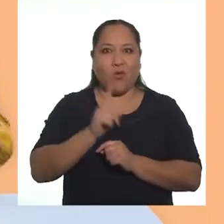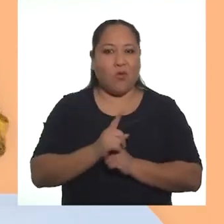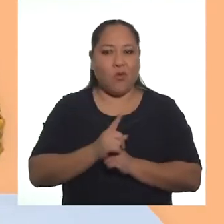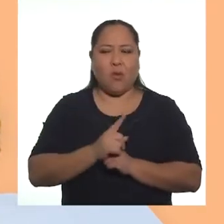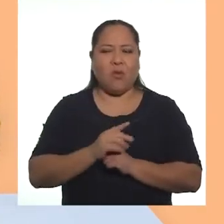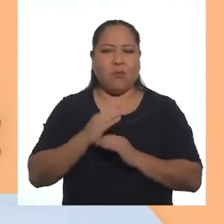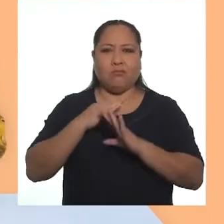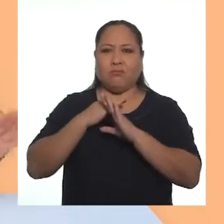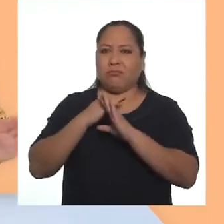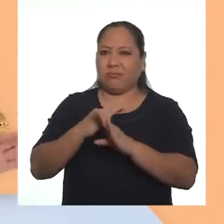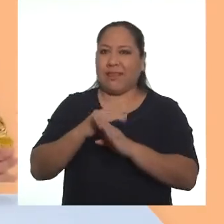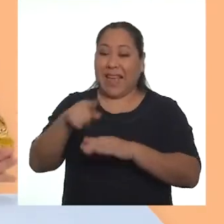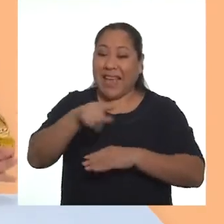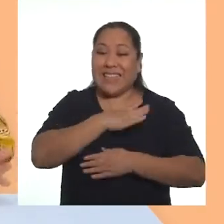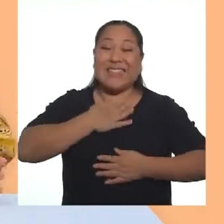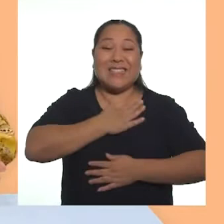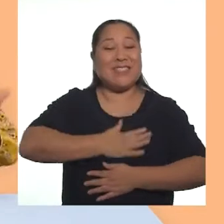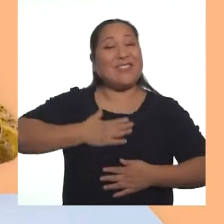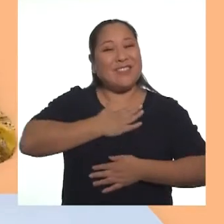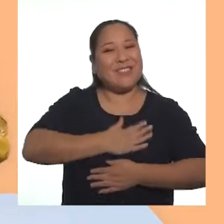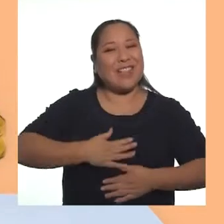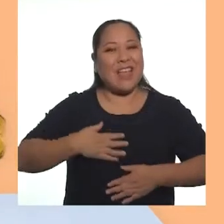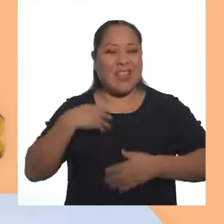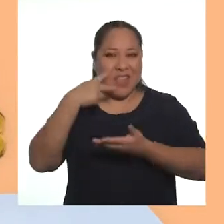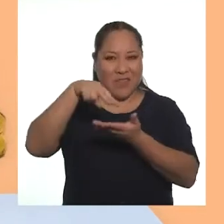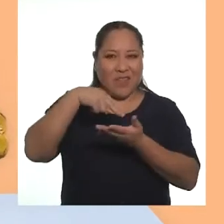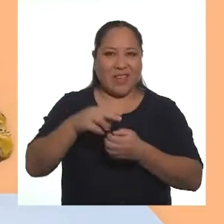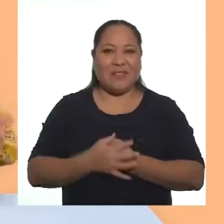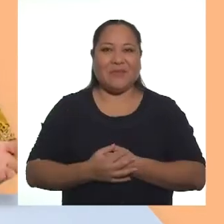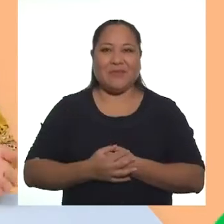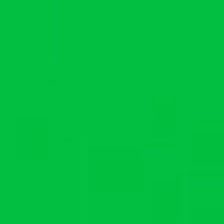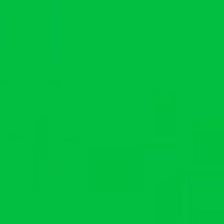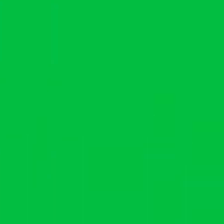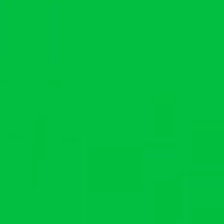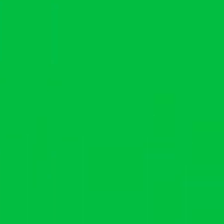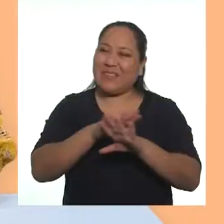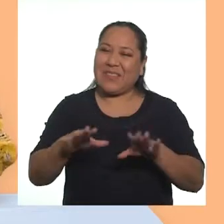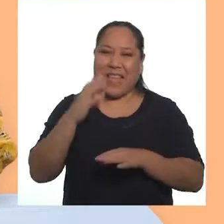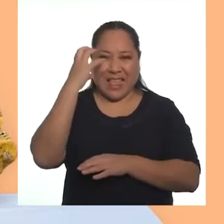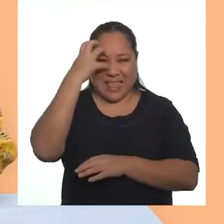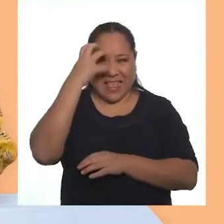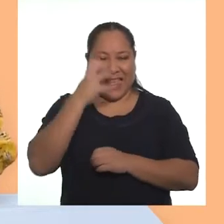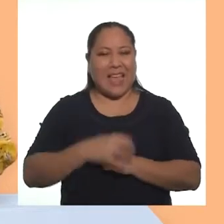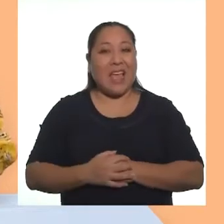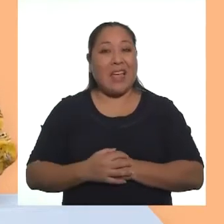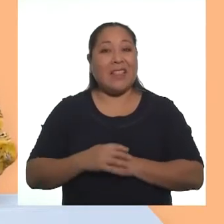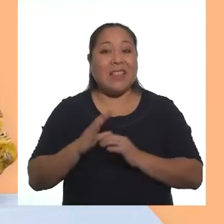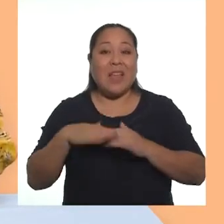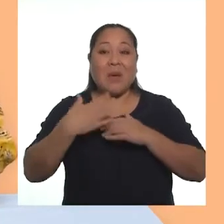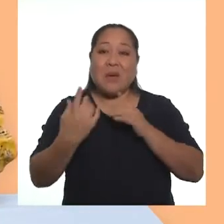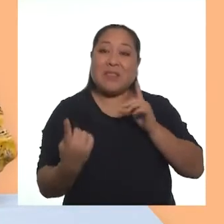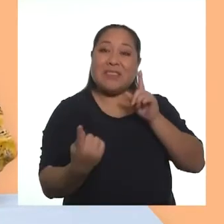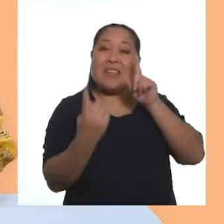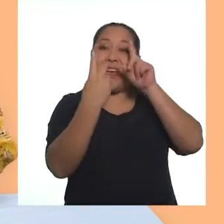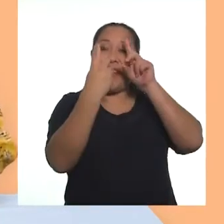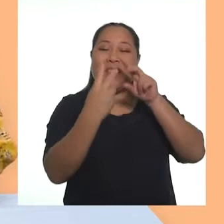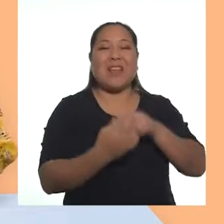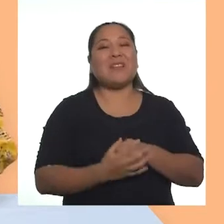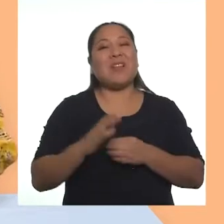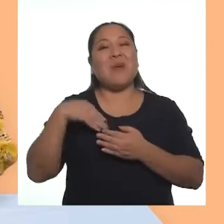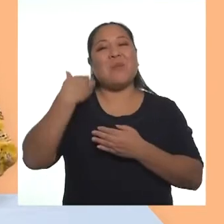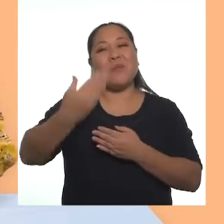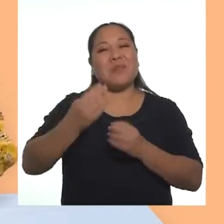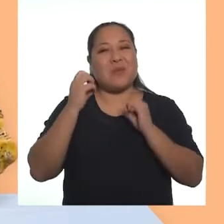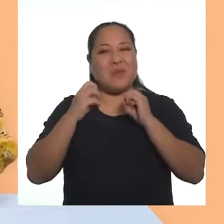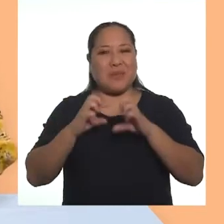nada debe impedir que disfruten de este baile. Eso fue todo Daniel nos encontramos